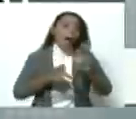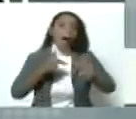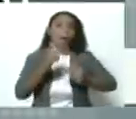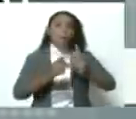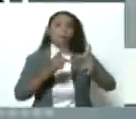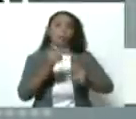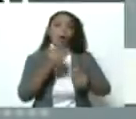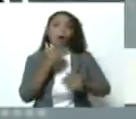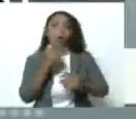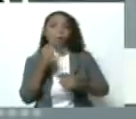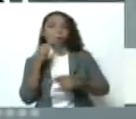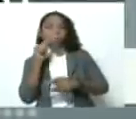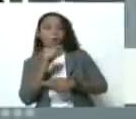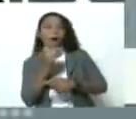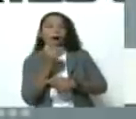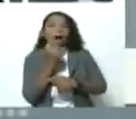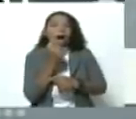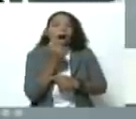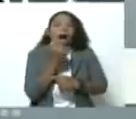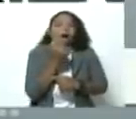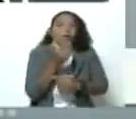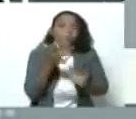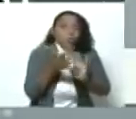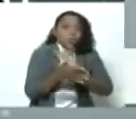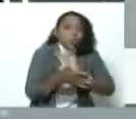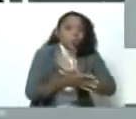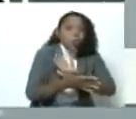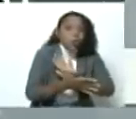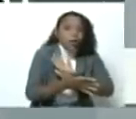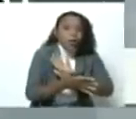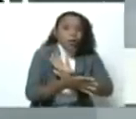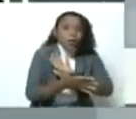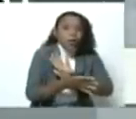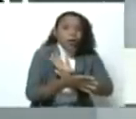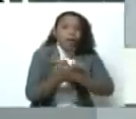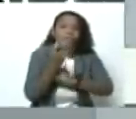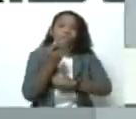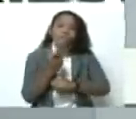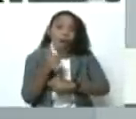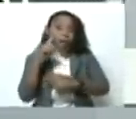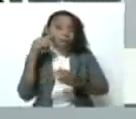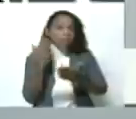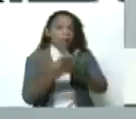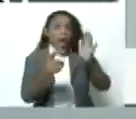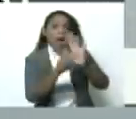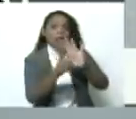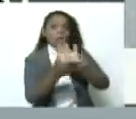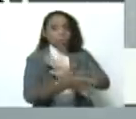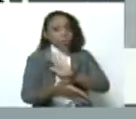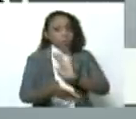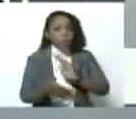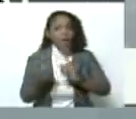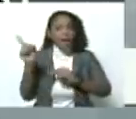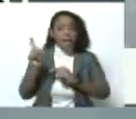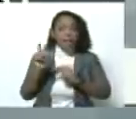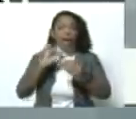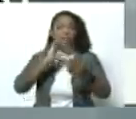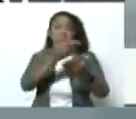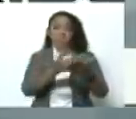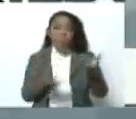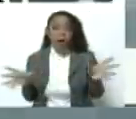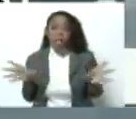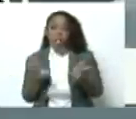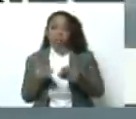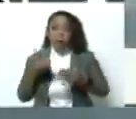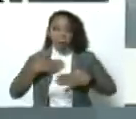tenga rasgo o algún siquiera rasgo de falta de legitimidad. Así que yo creo que hace una declaración, si me pides un resumen,